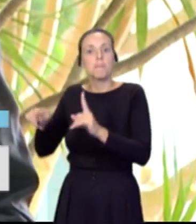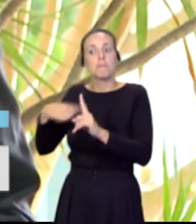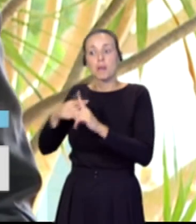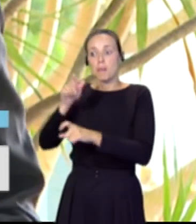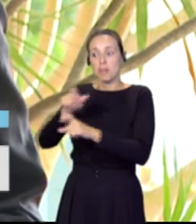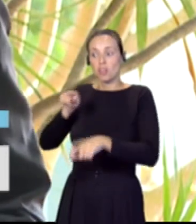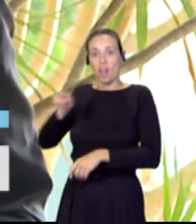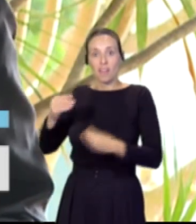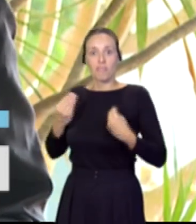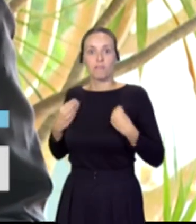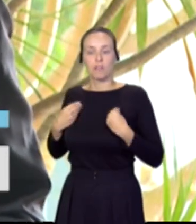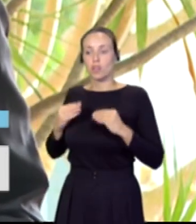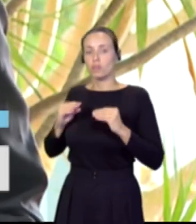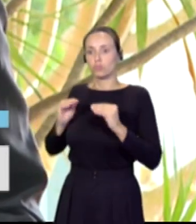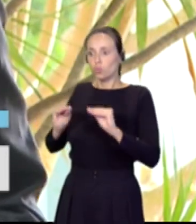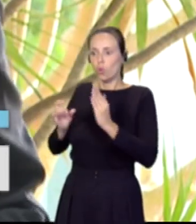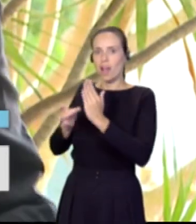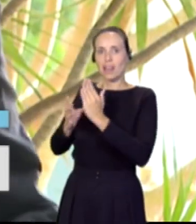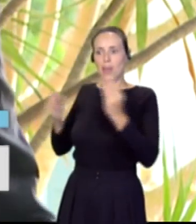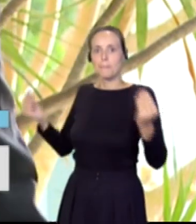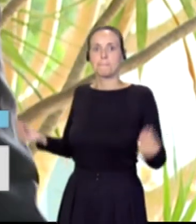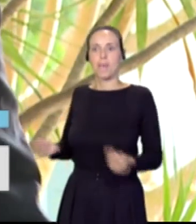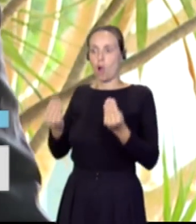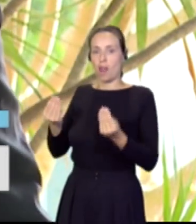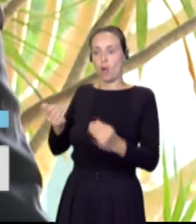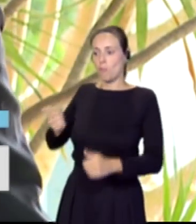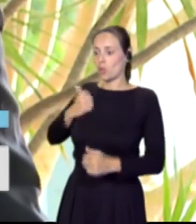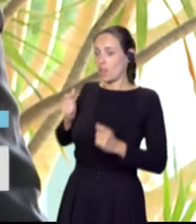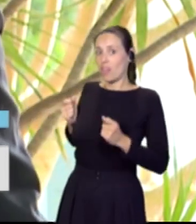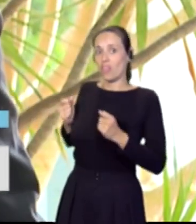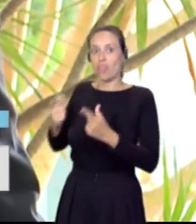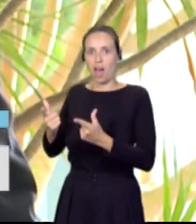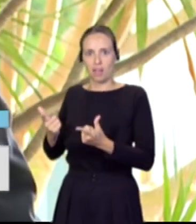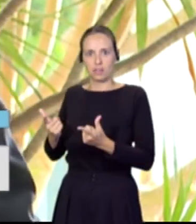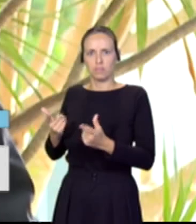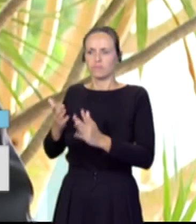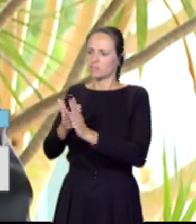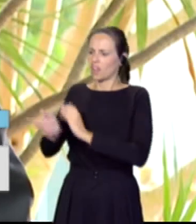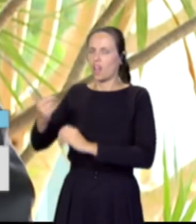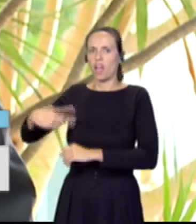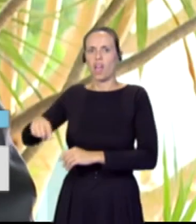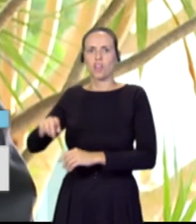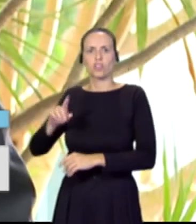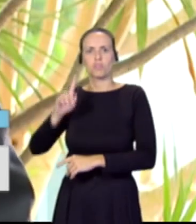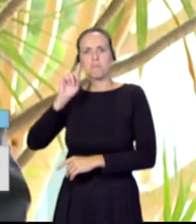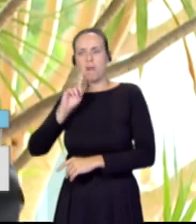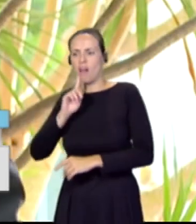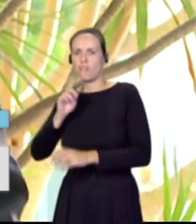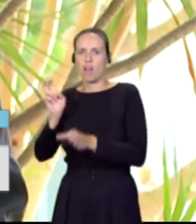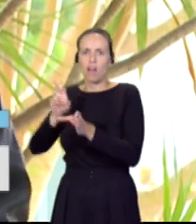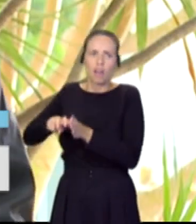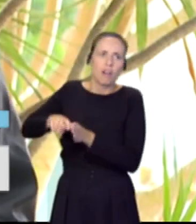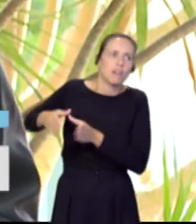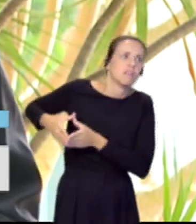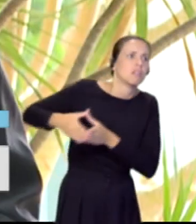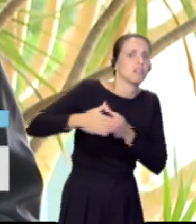gente de crear mejor vidas ahí, en vez de meter sus vidas en manos de los traficantes. Y